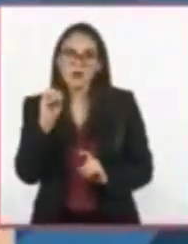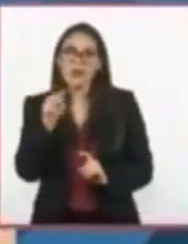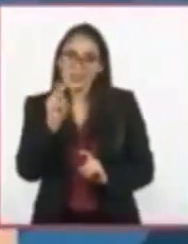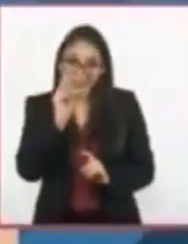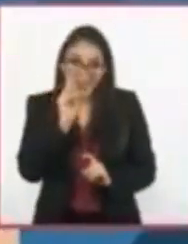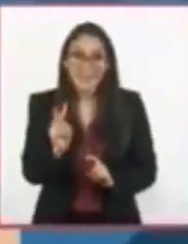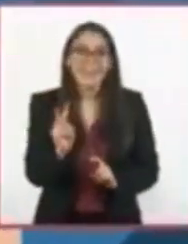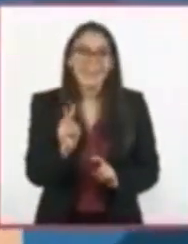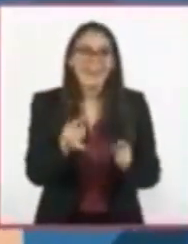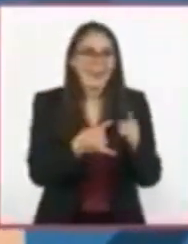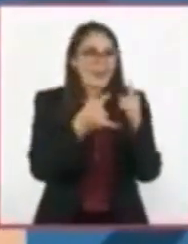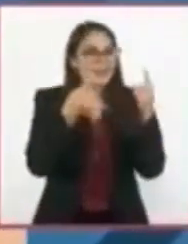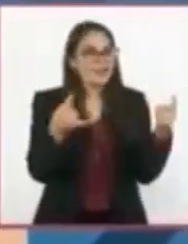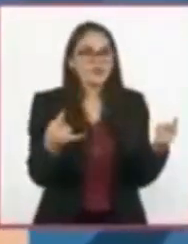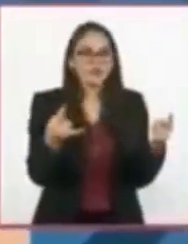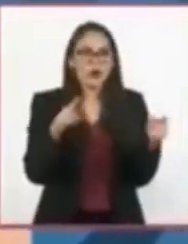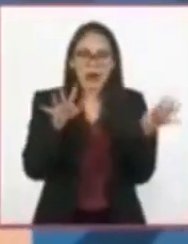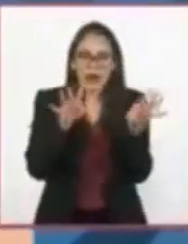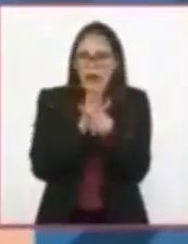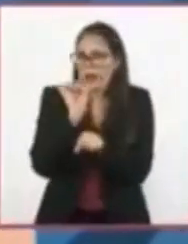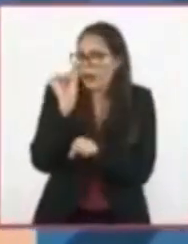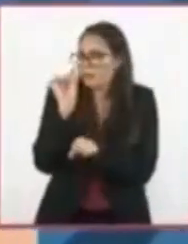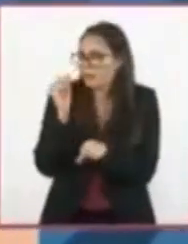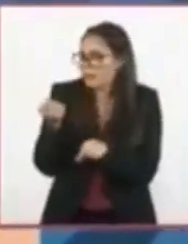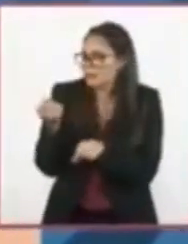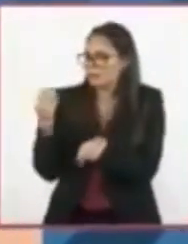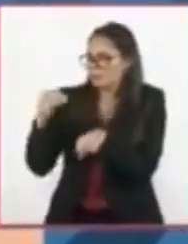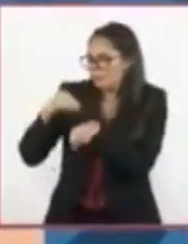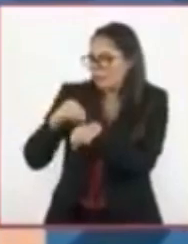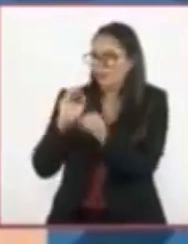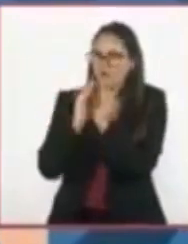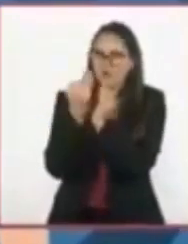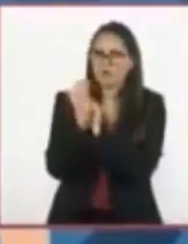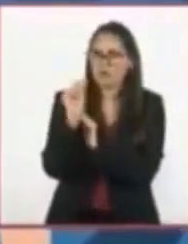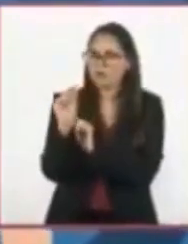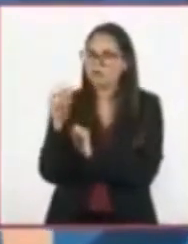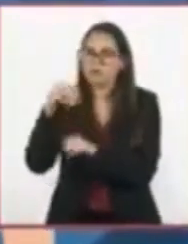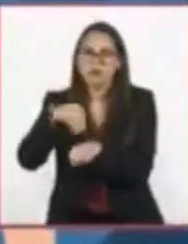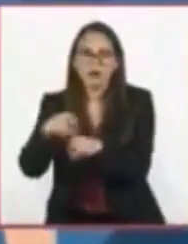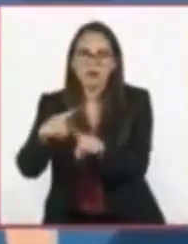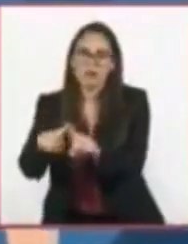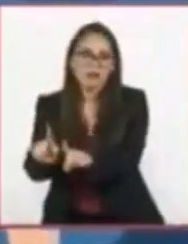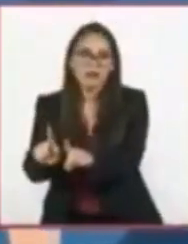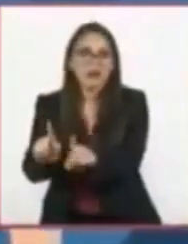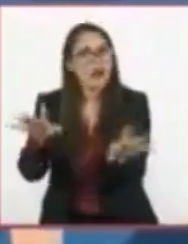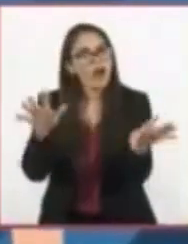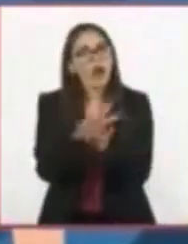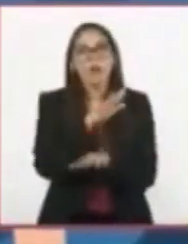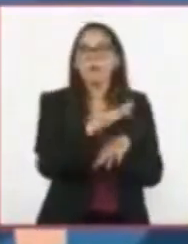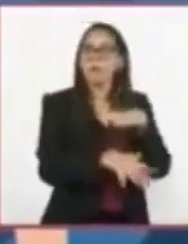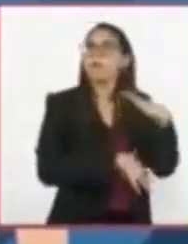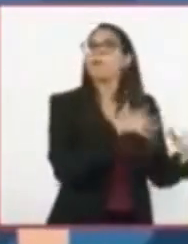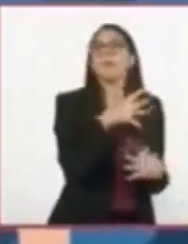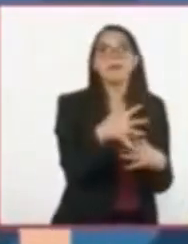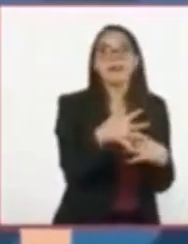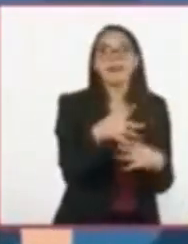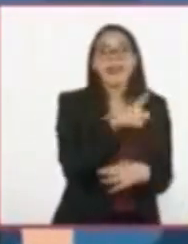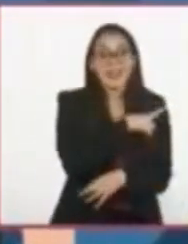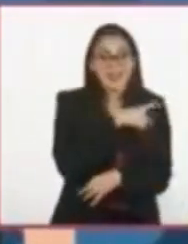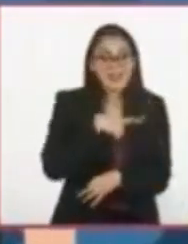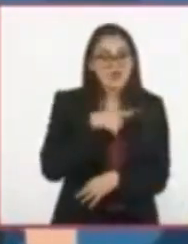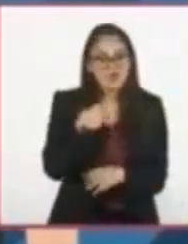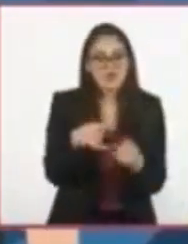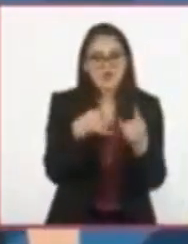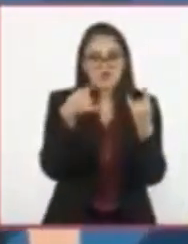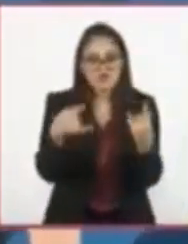diferente que sería la historia con solo cambiar uno de sus elementos? Esto pasa porque al contar historias, analizamos las causas o